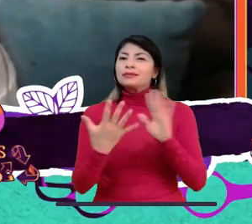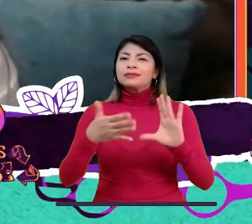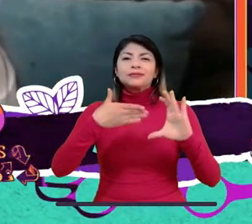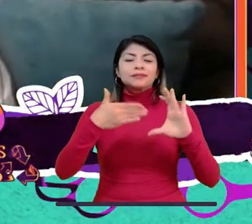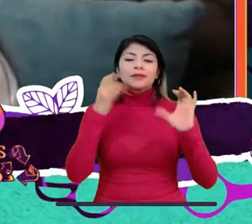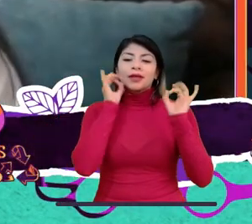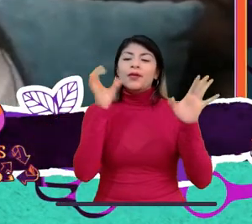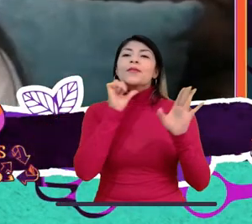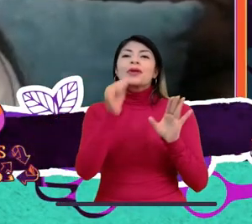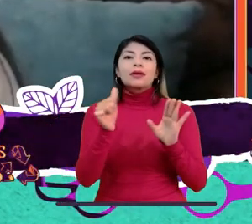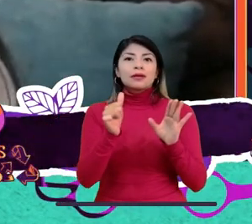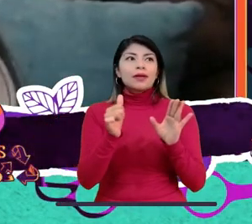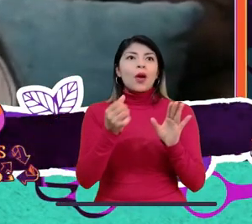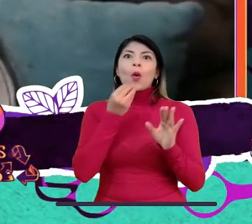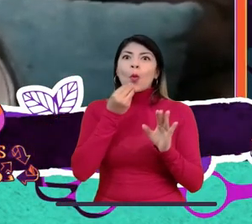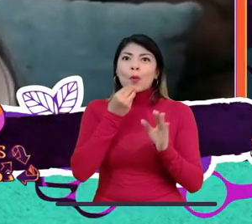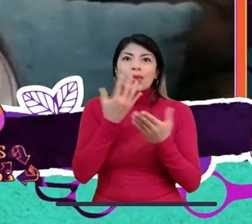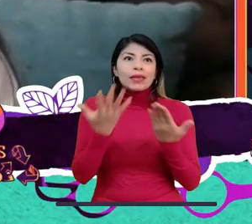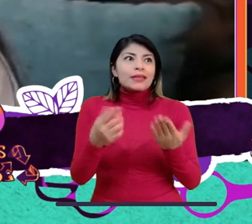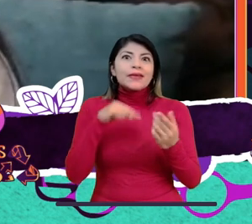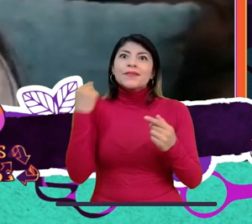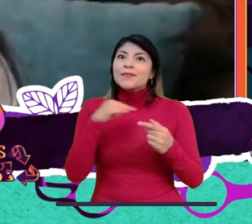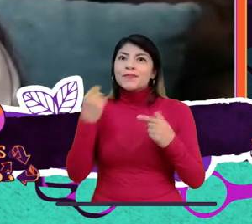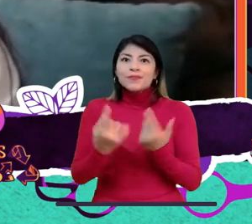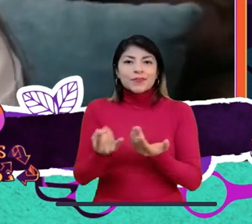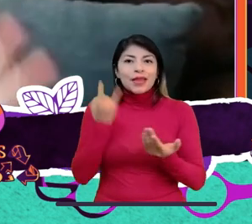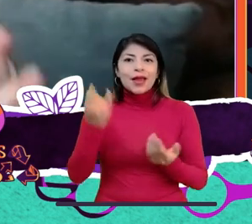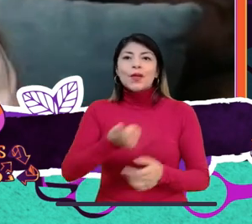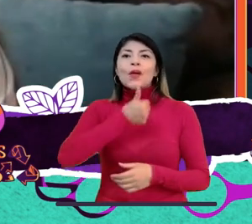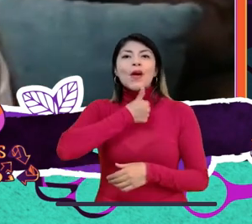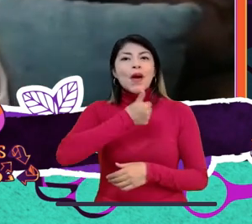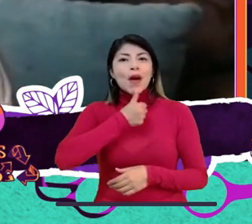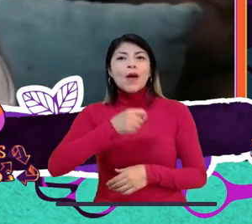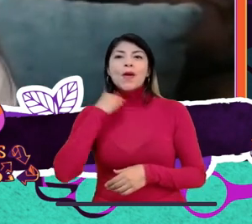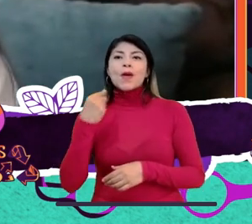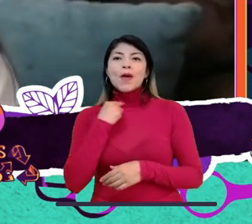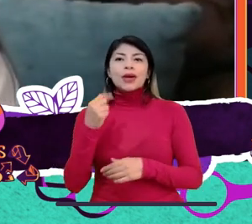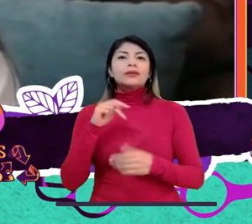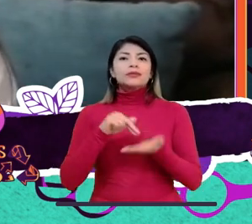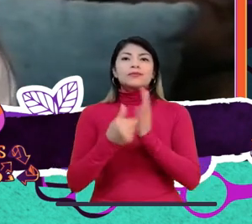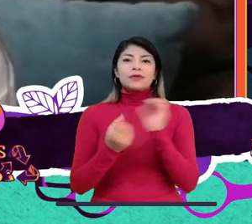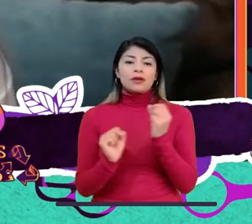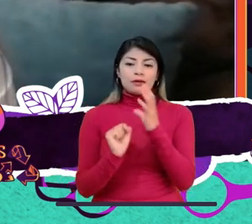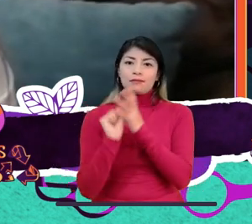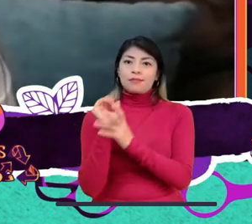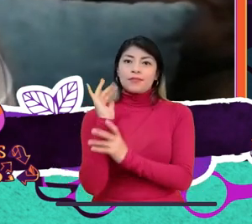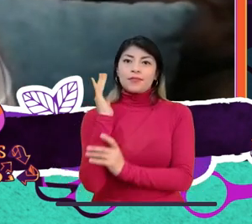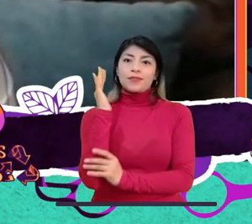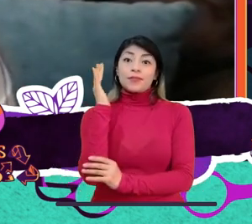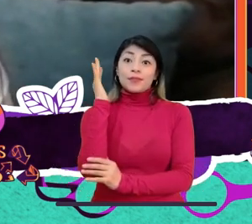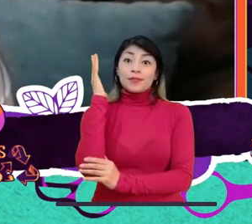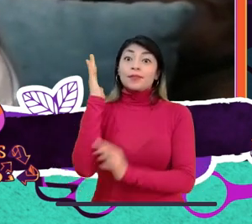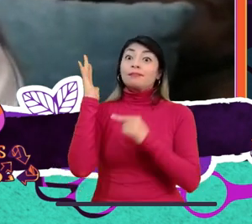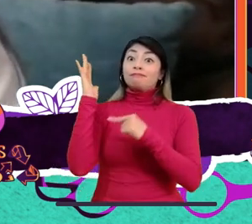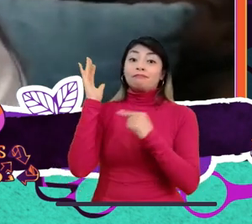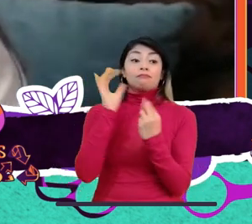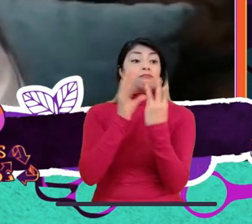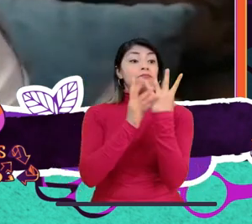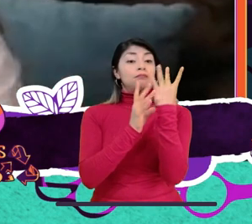Sería muy difícil encontrar alimentos, agua, porque el crecer de las plantas